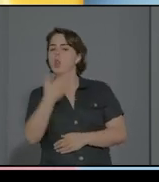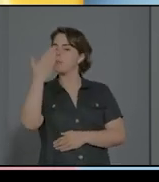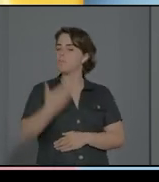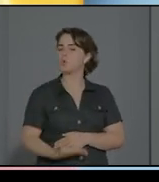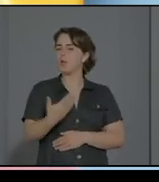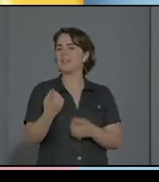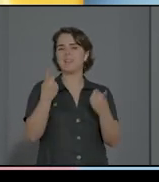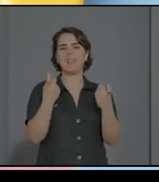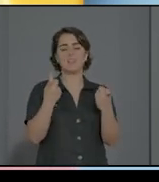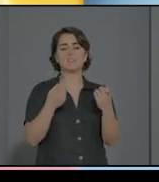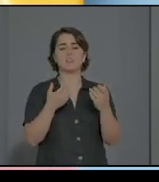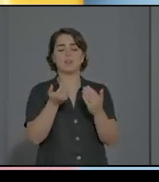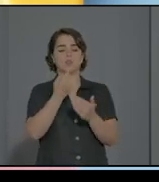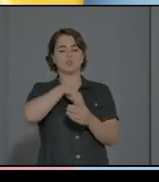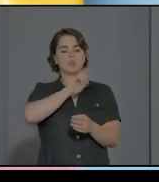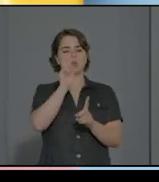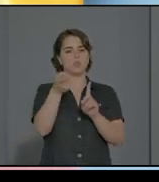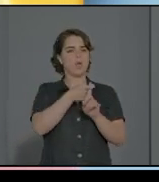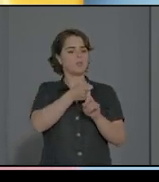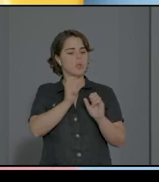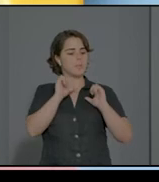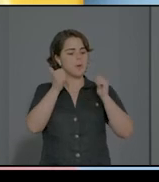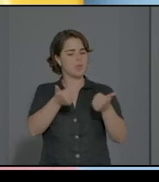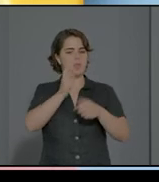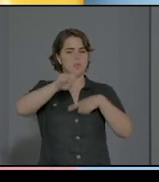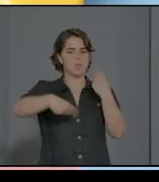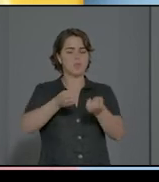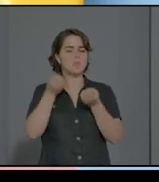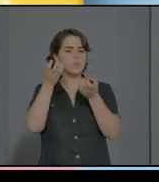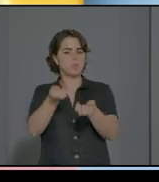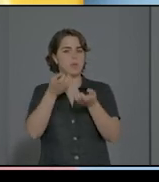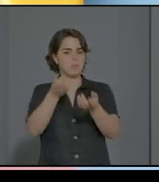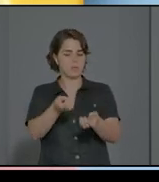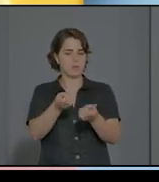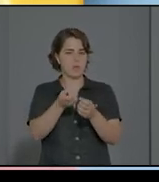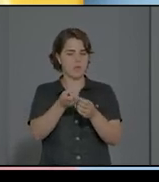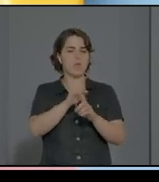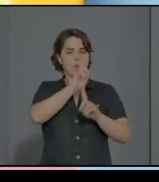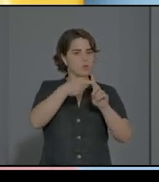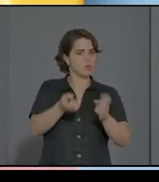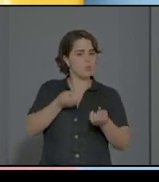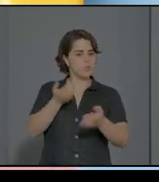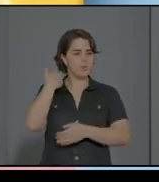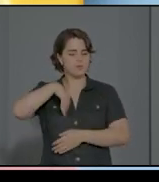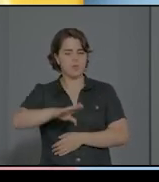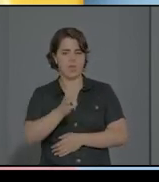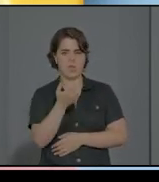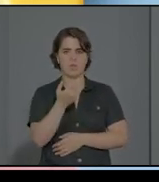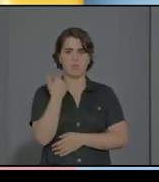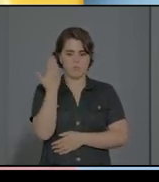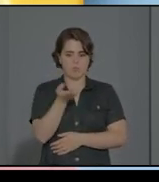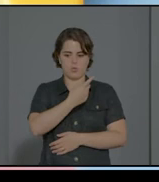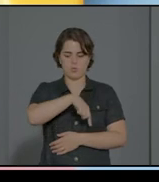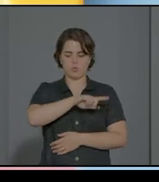después de la comunicación del diagnóstico, cuando empezamos a decir la intervención que hay que llevar a cabo,